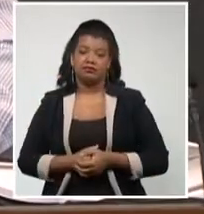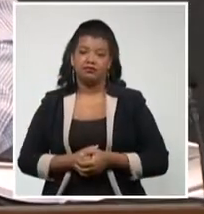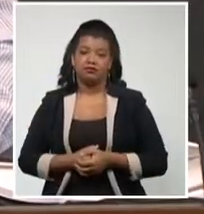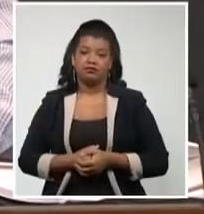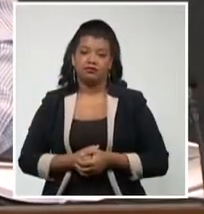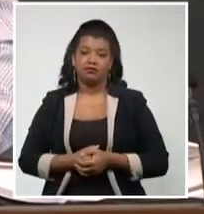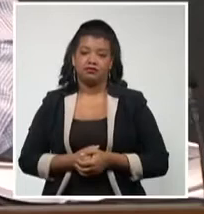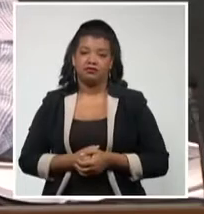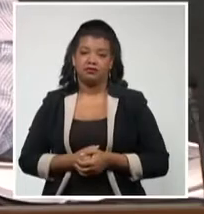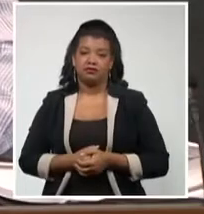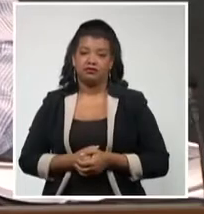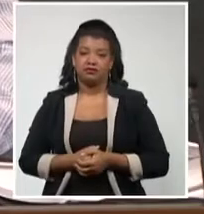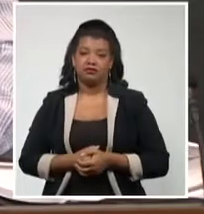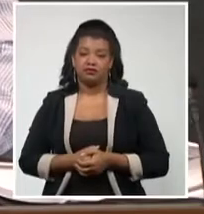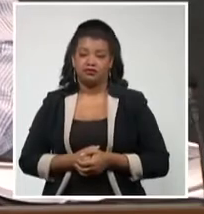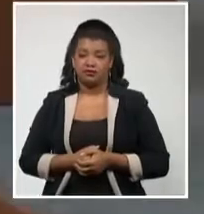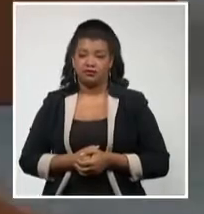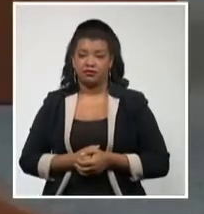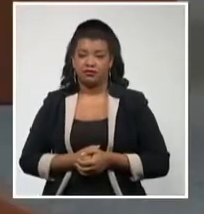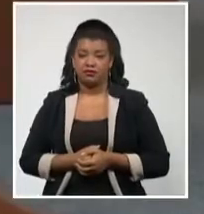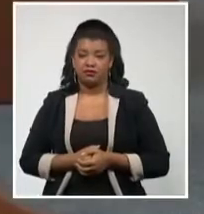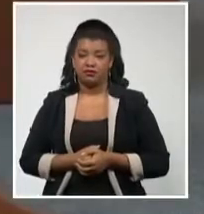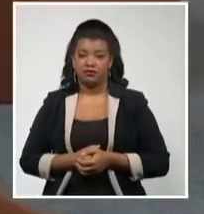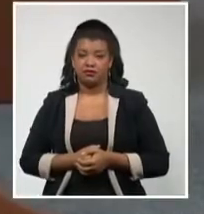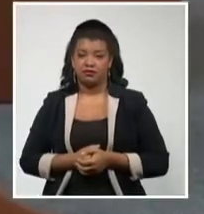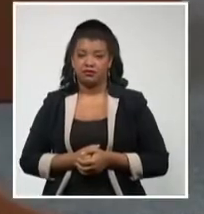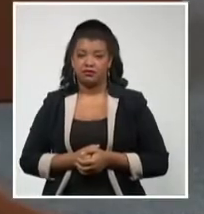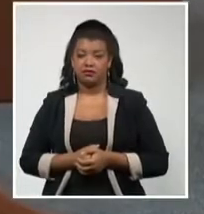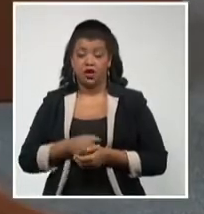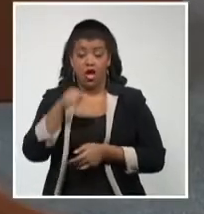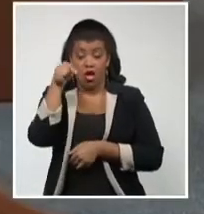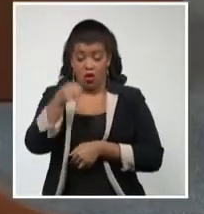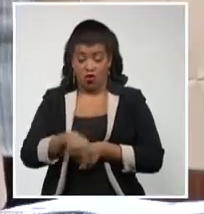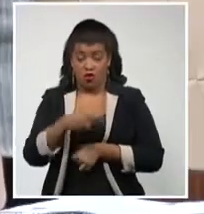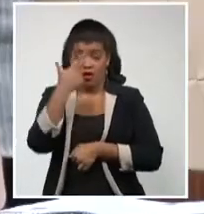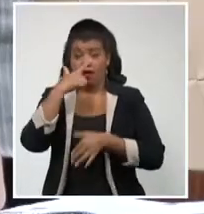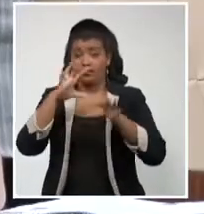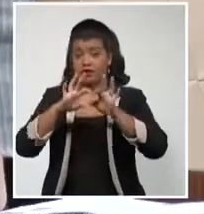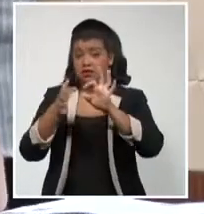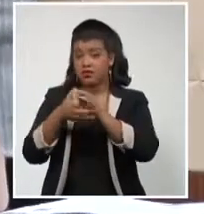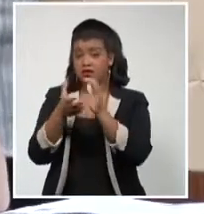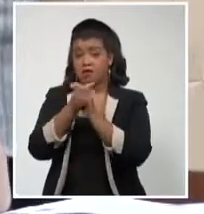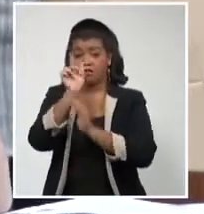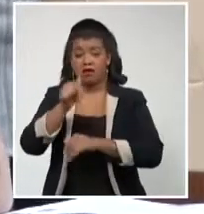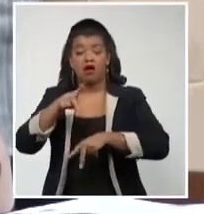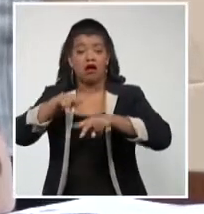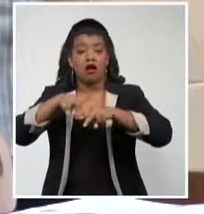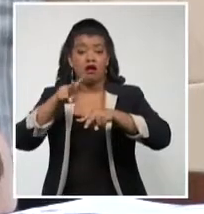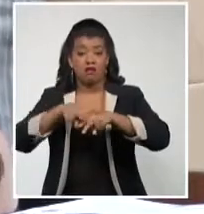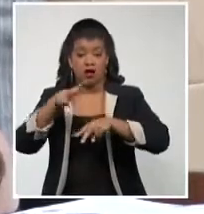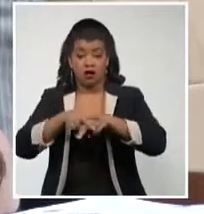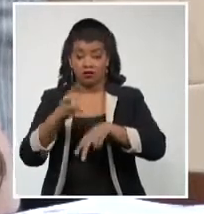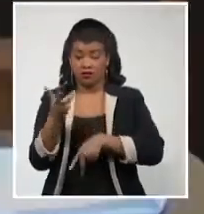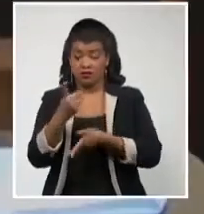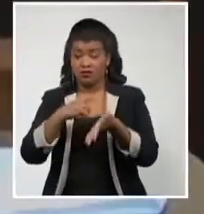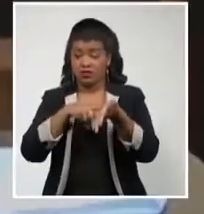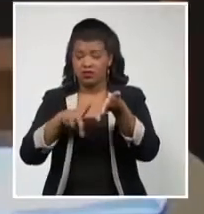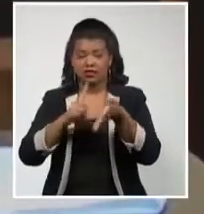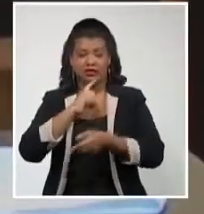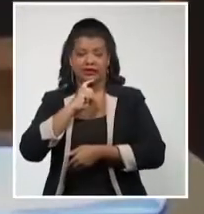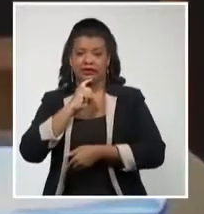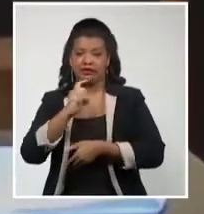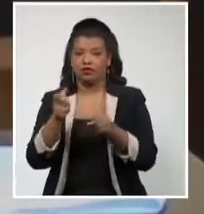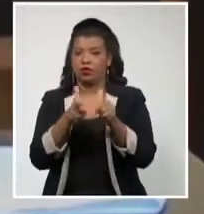recuperativa y a la fase 3. Hoy son Artemisa, Mayabeca y La Habana, las provincias de mayor complejidad con la enfermedad,